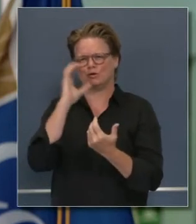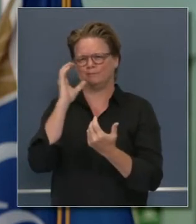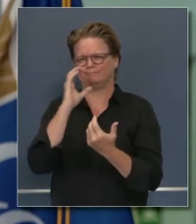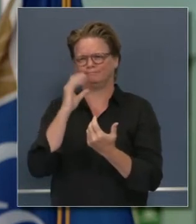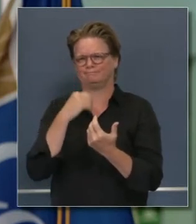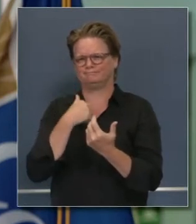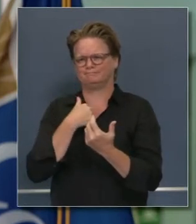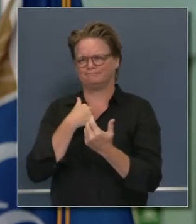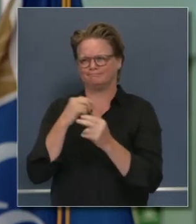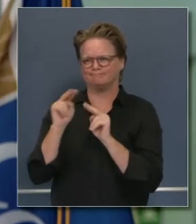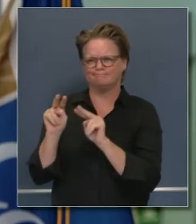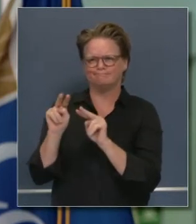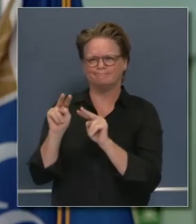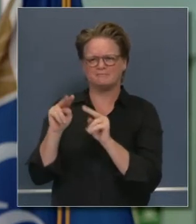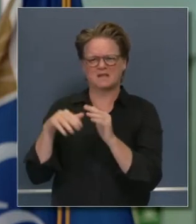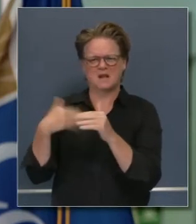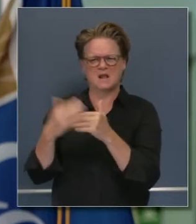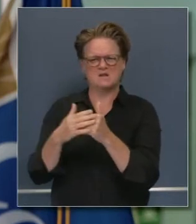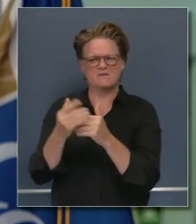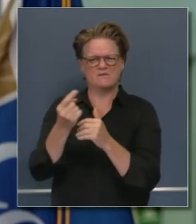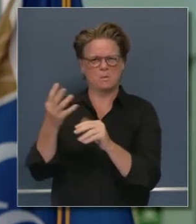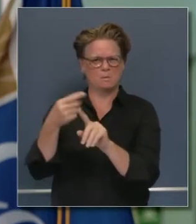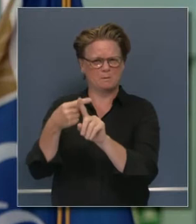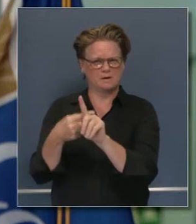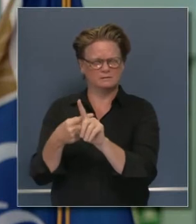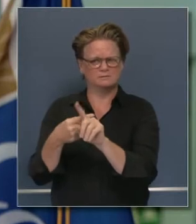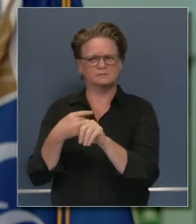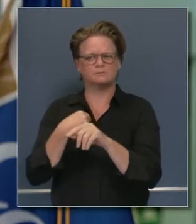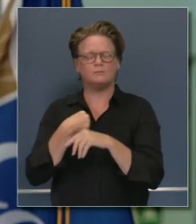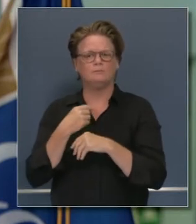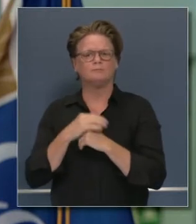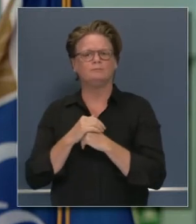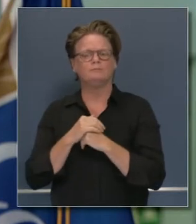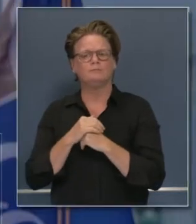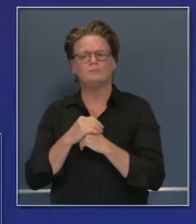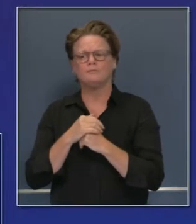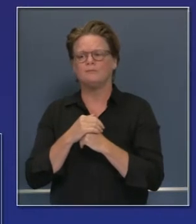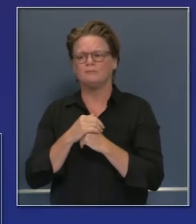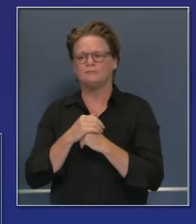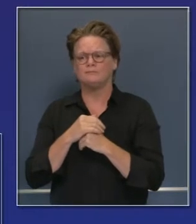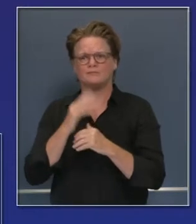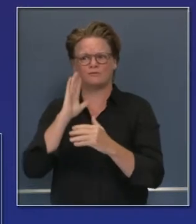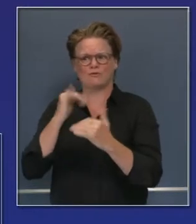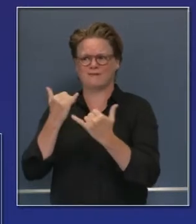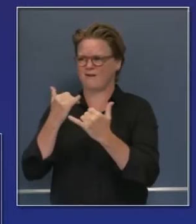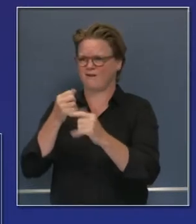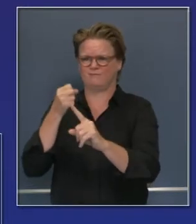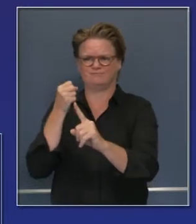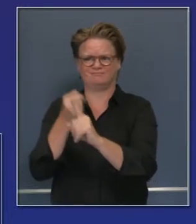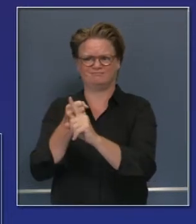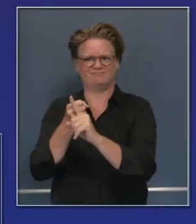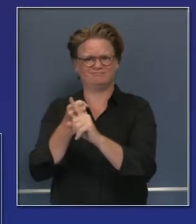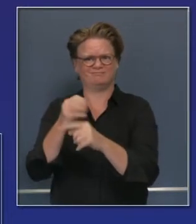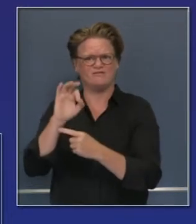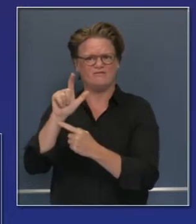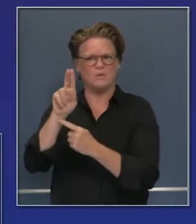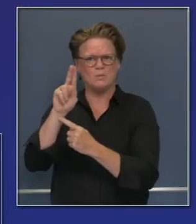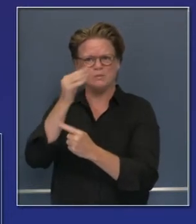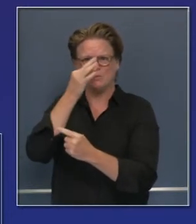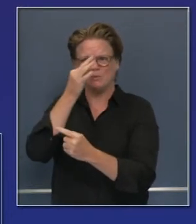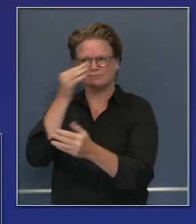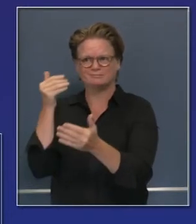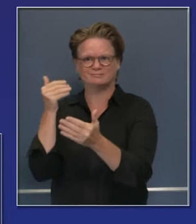de ahora en adelante a través de los próximos meses de acercarnos a la temporada de la gripe.